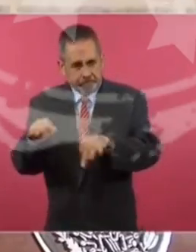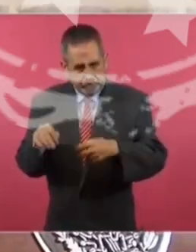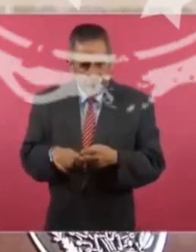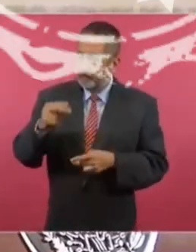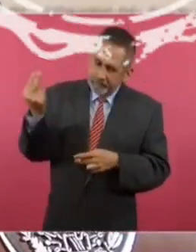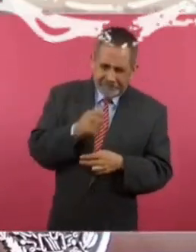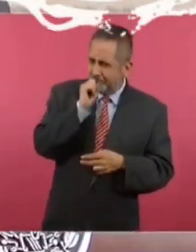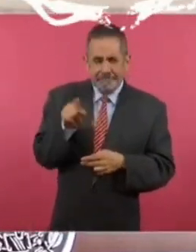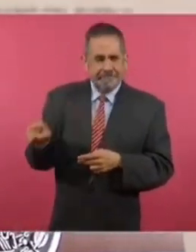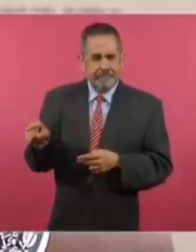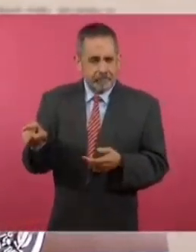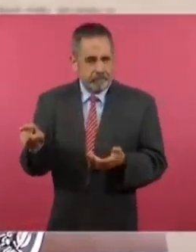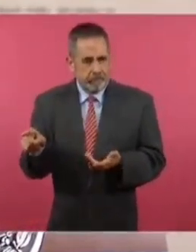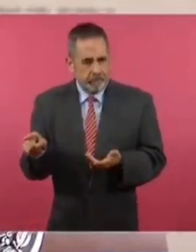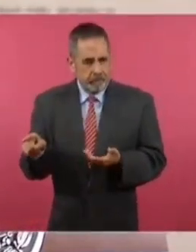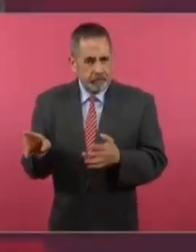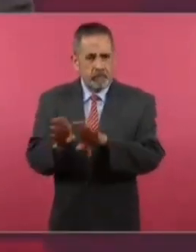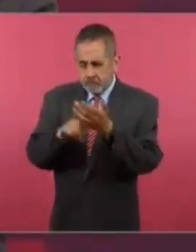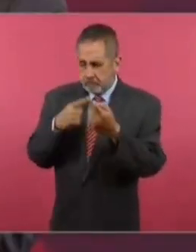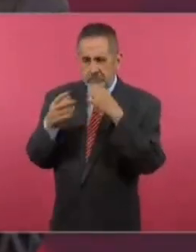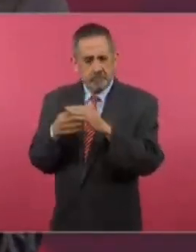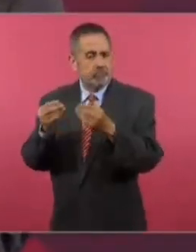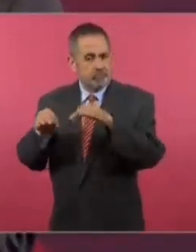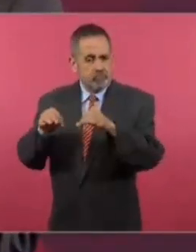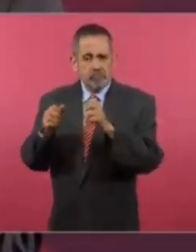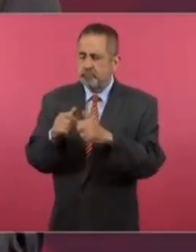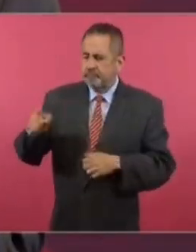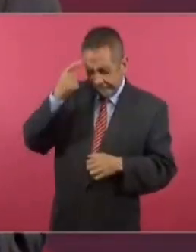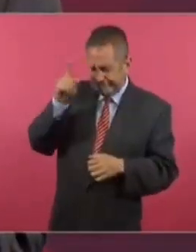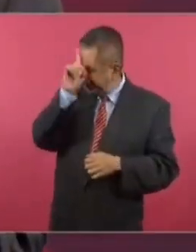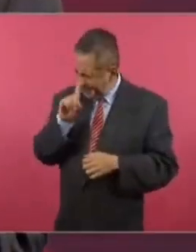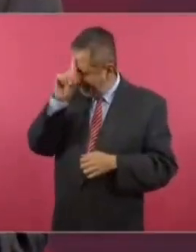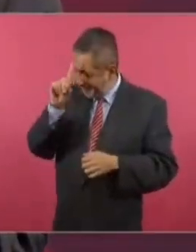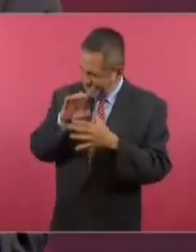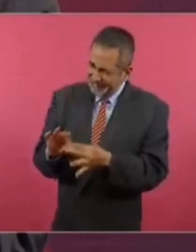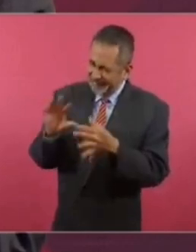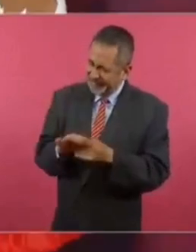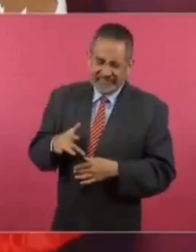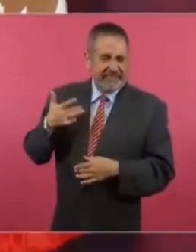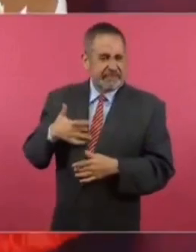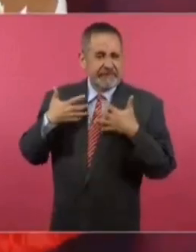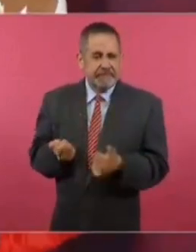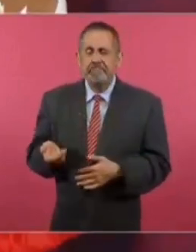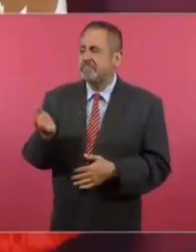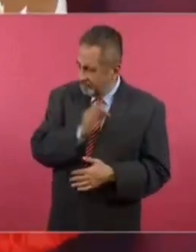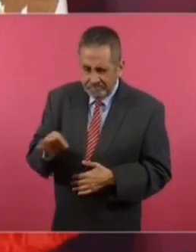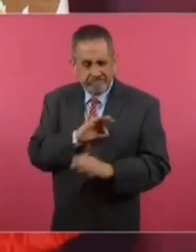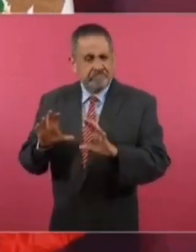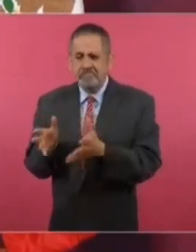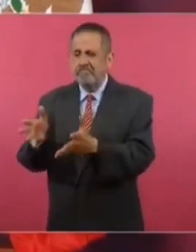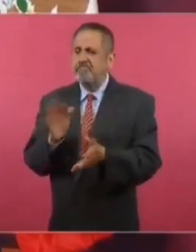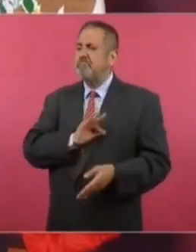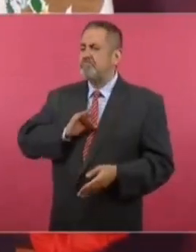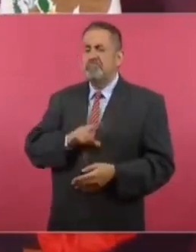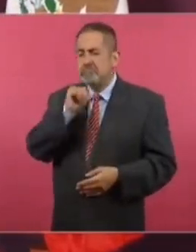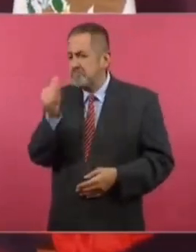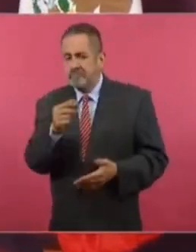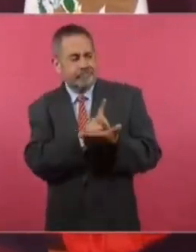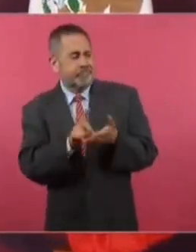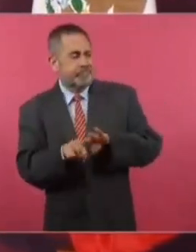Y requiere también de mucha labor de concientización acerca de que se puede ser feliz